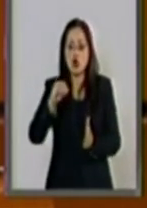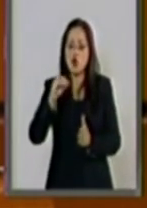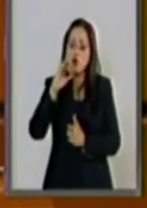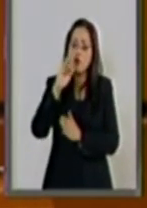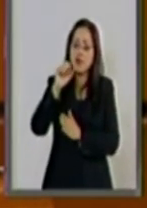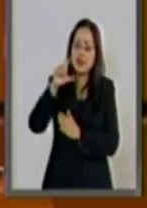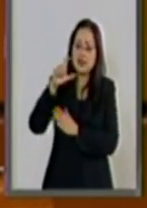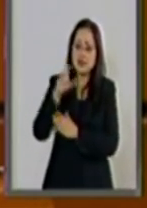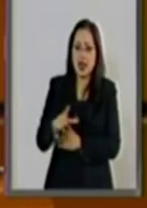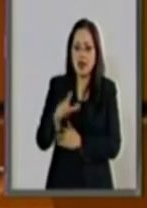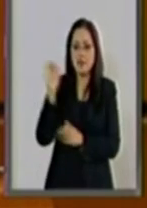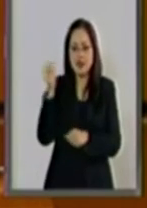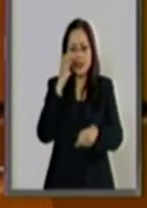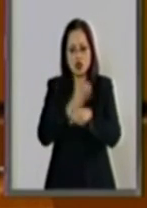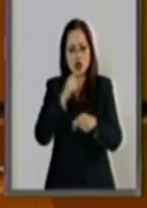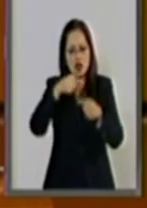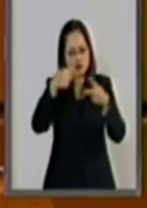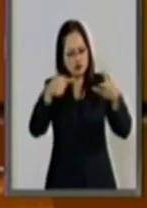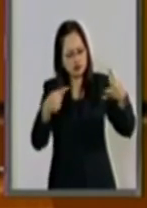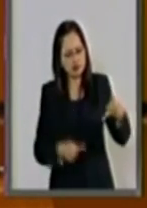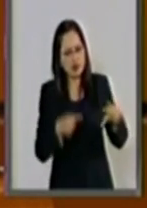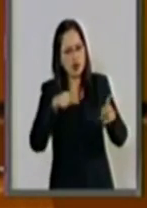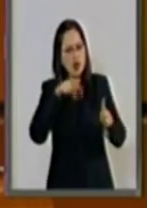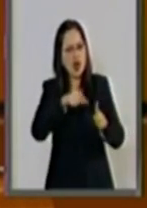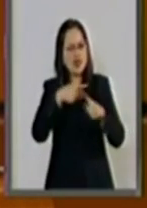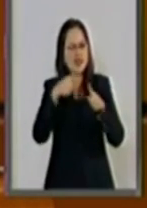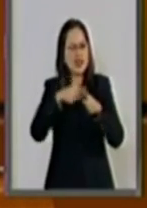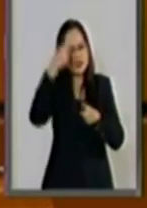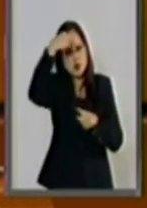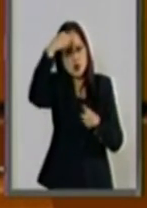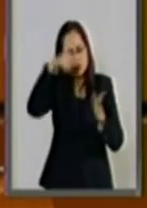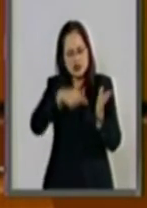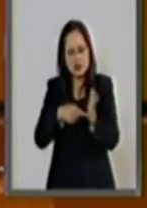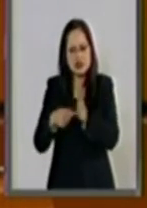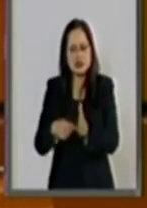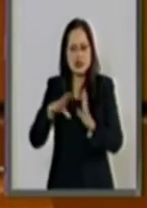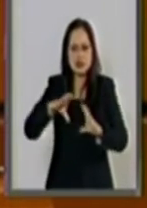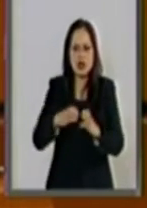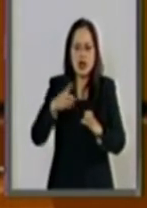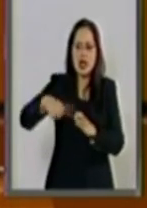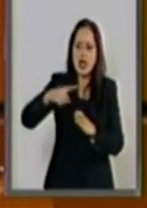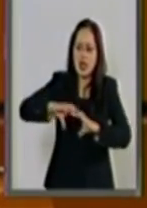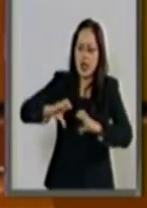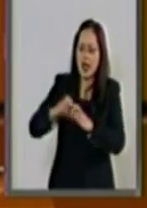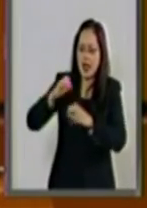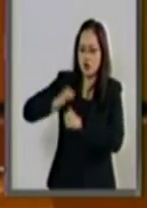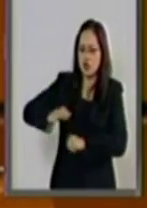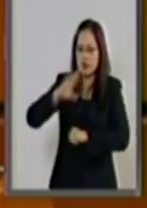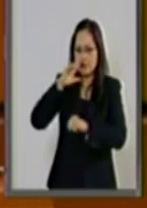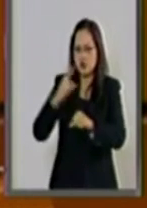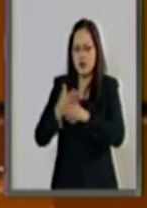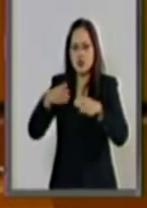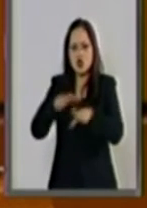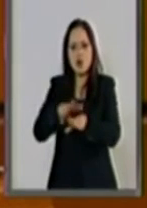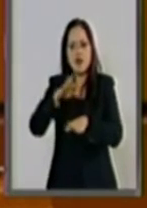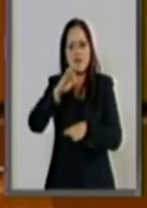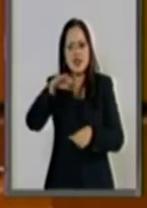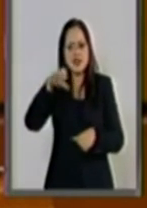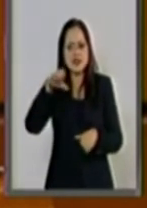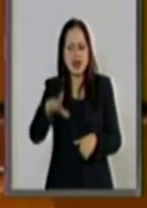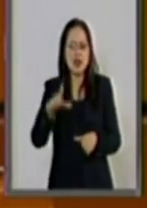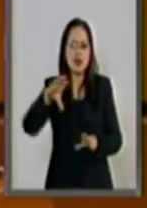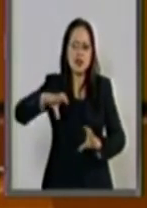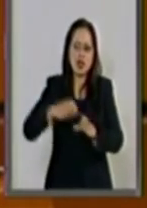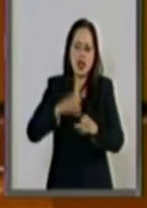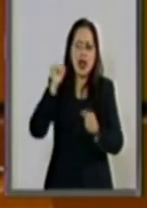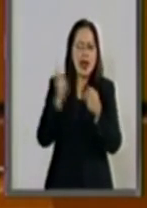se plantean diversos puntos, entre otros la facultad de las autoridades fiscales para obtener datos que sirvan para